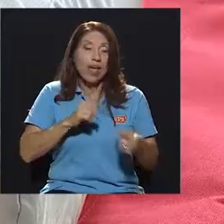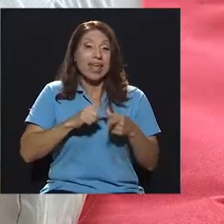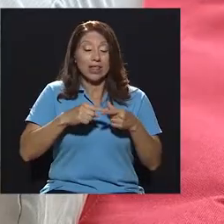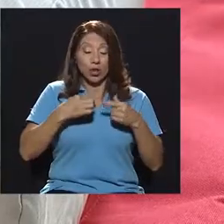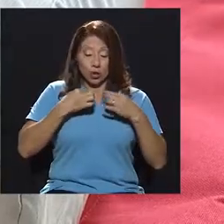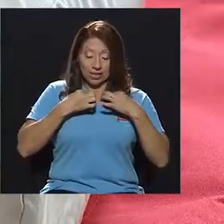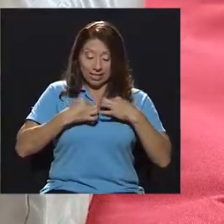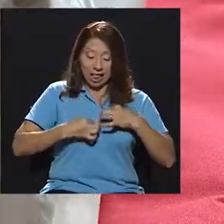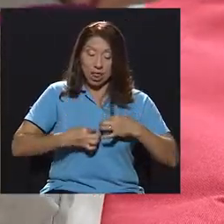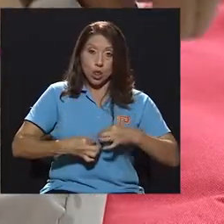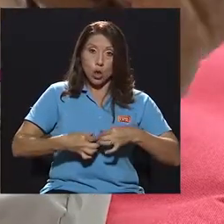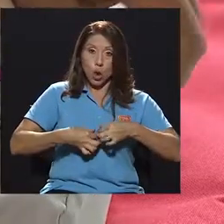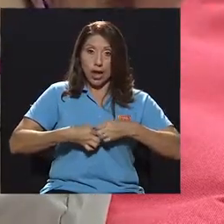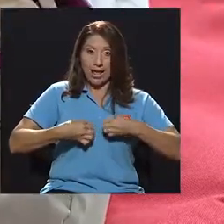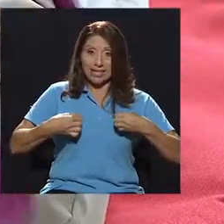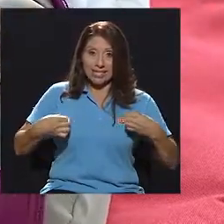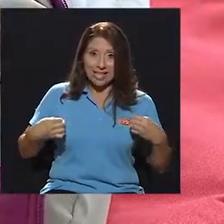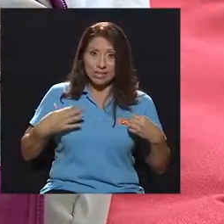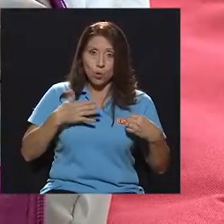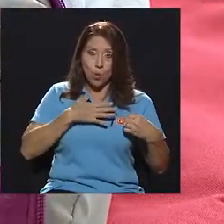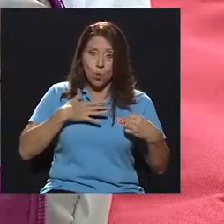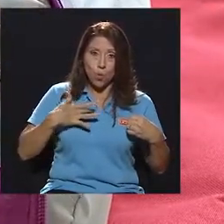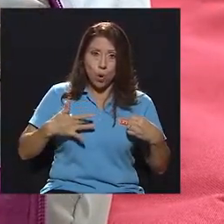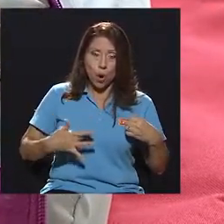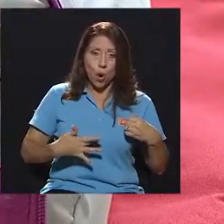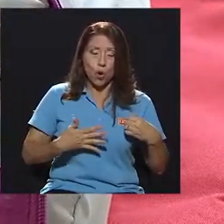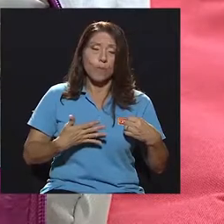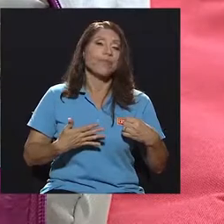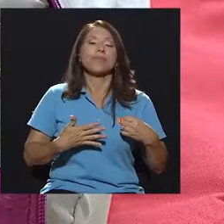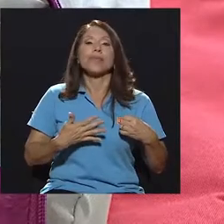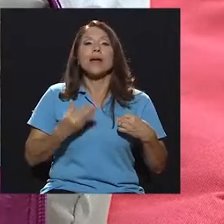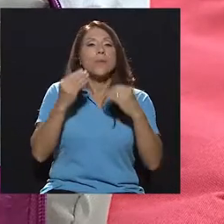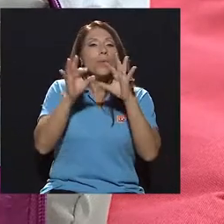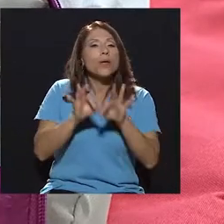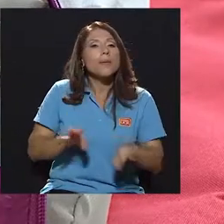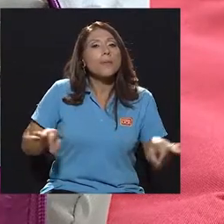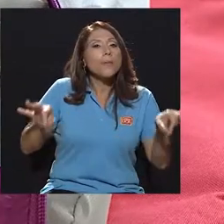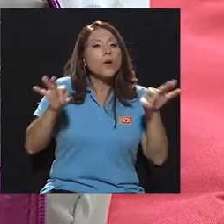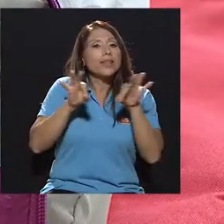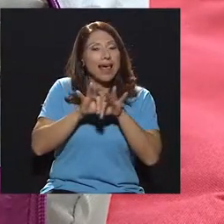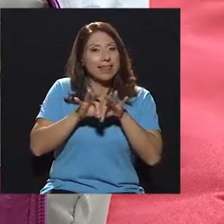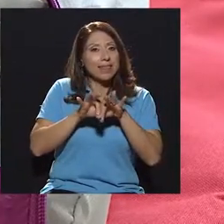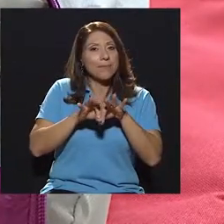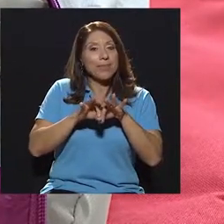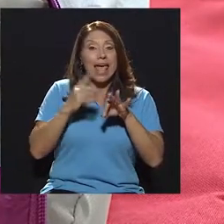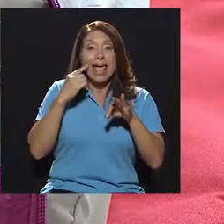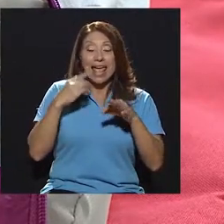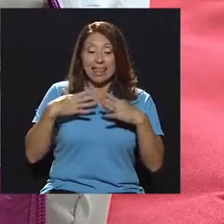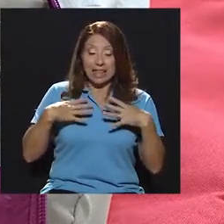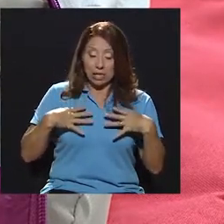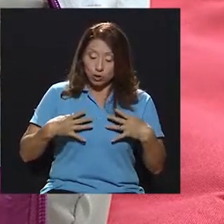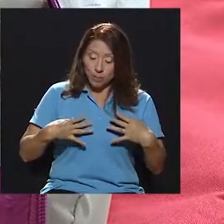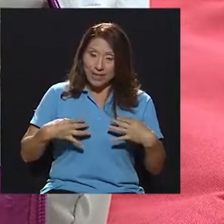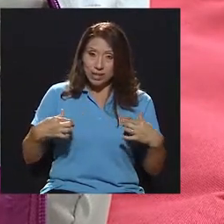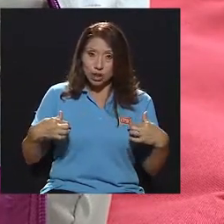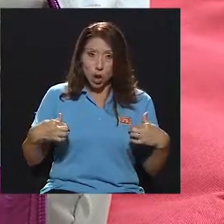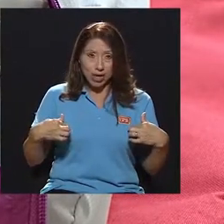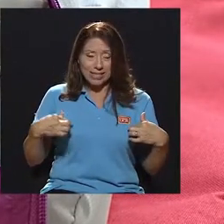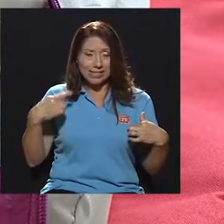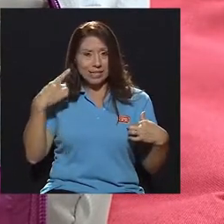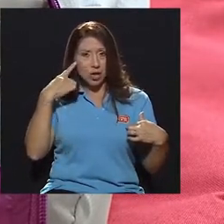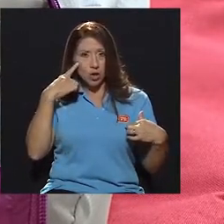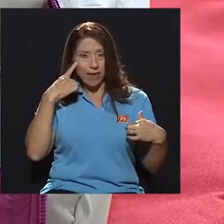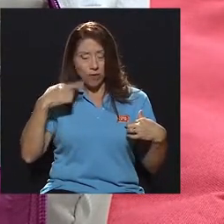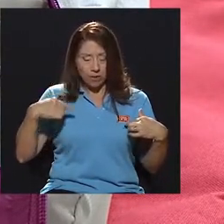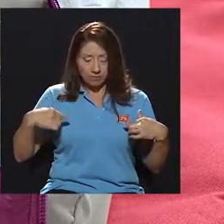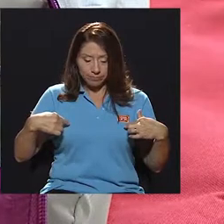Descubro el tórax si se me dé facilidad y este dato es muy importante. Debo entre los pezones trazar